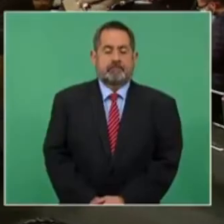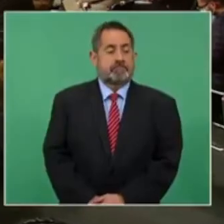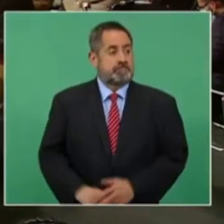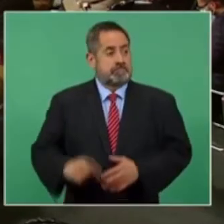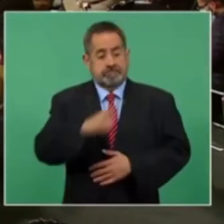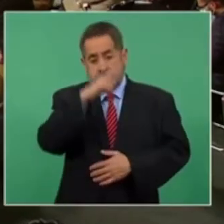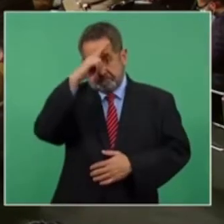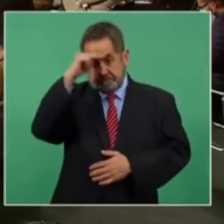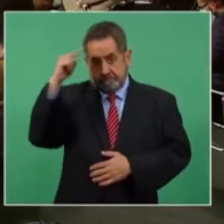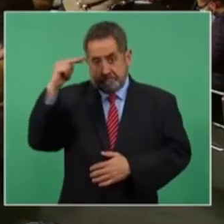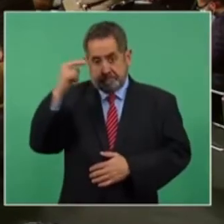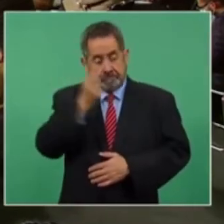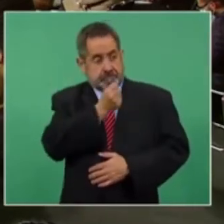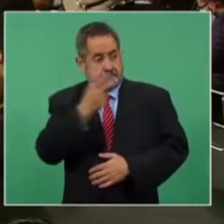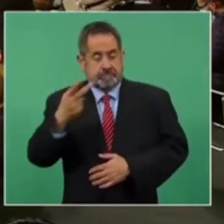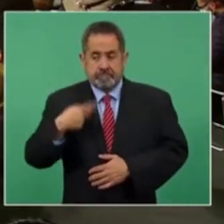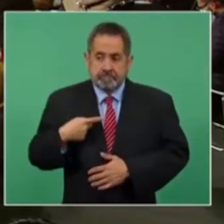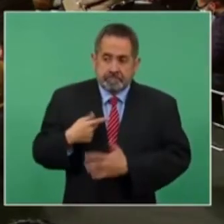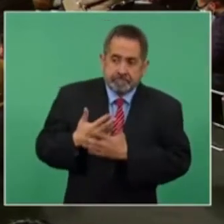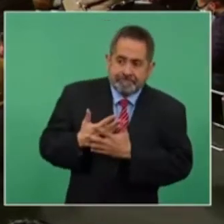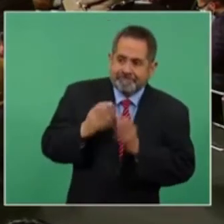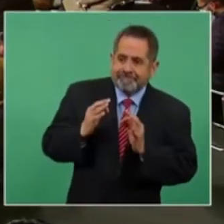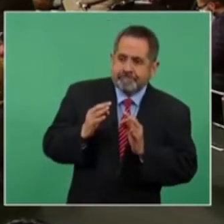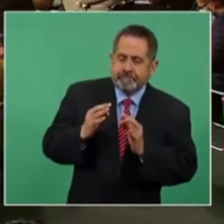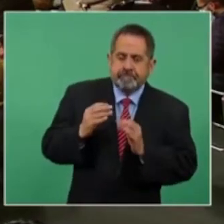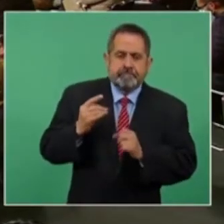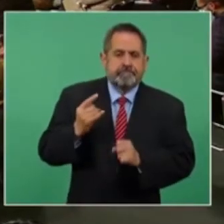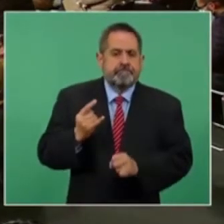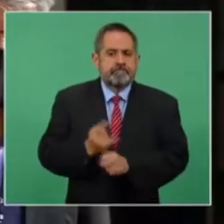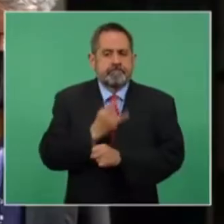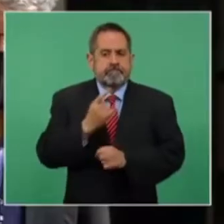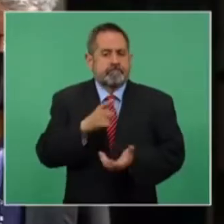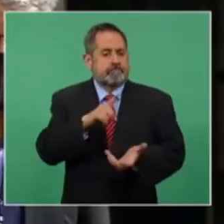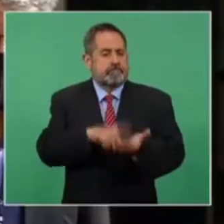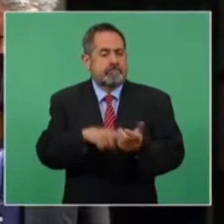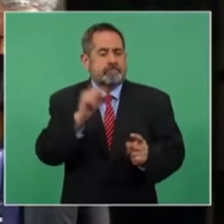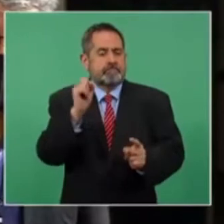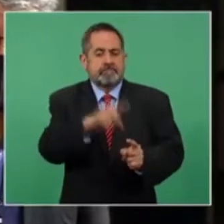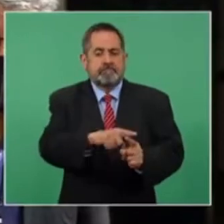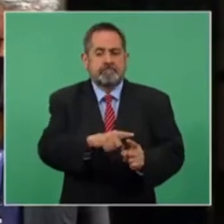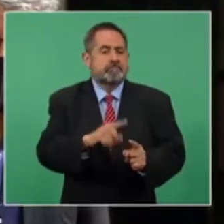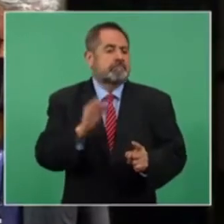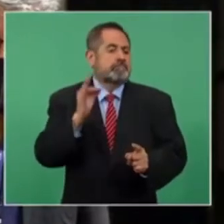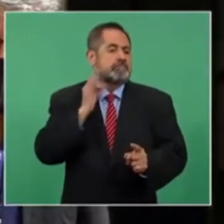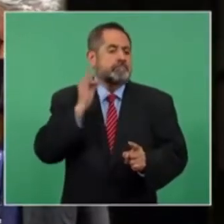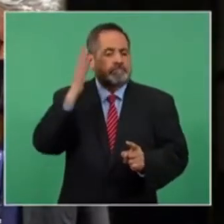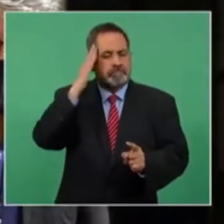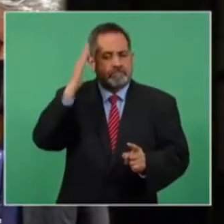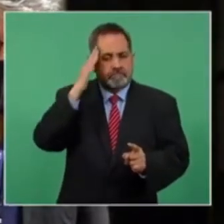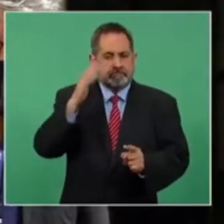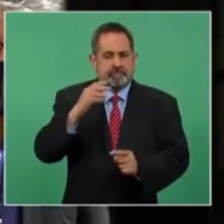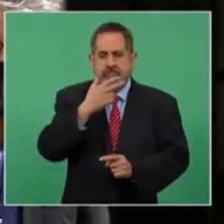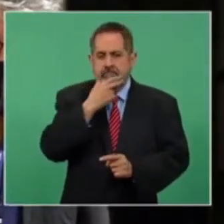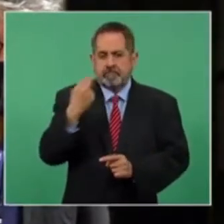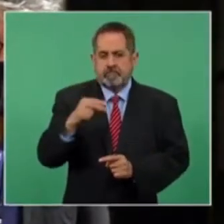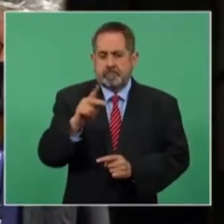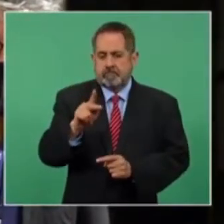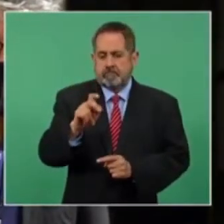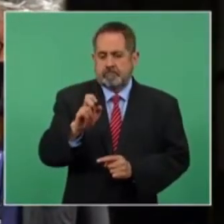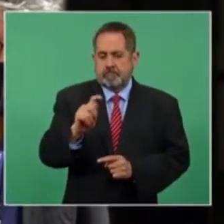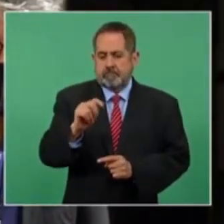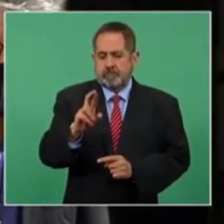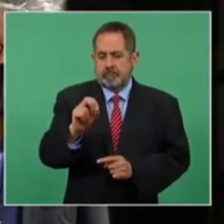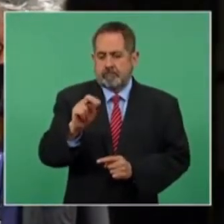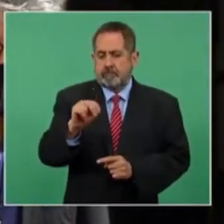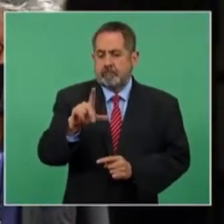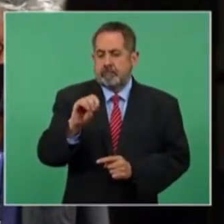muy decepcionada. ¿Por qué? Porque sigue al frente el fiscal general de Nayarit, Petronilo Díaz,